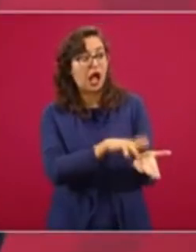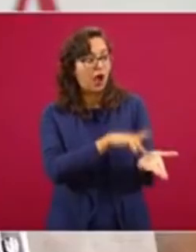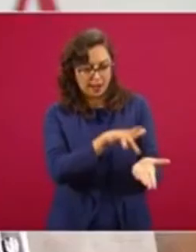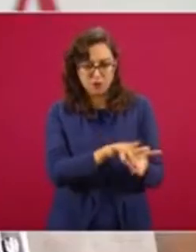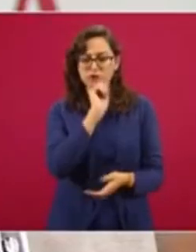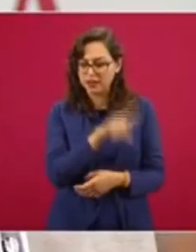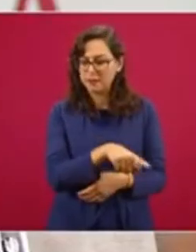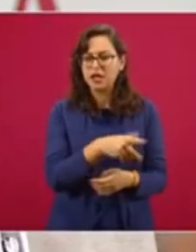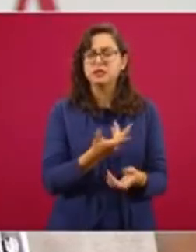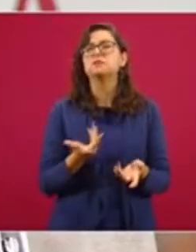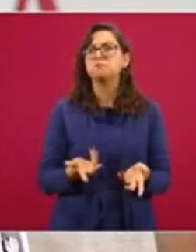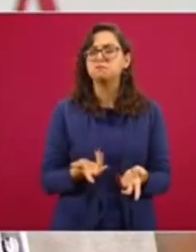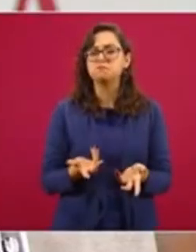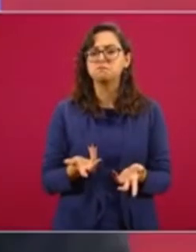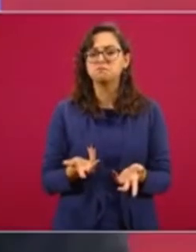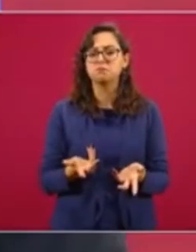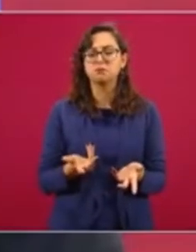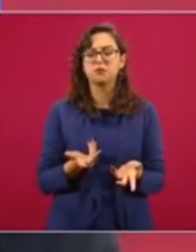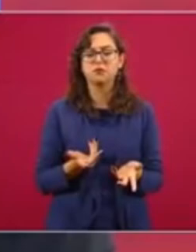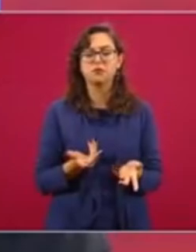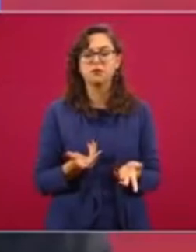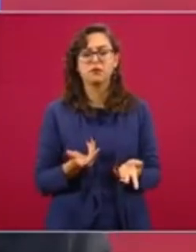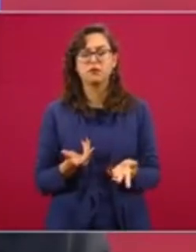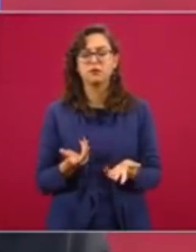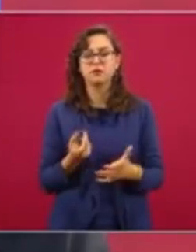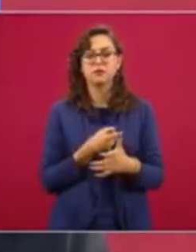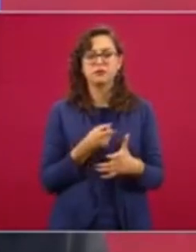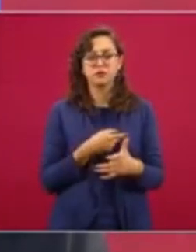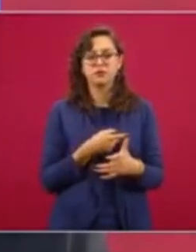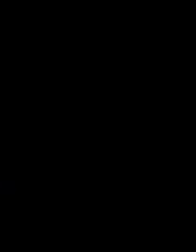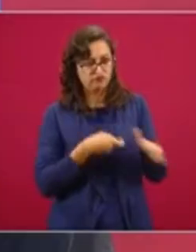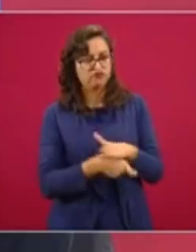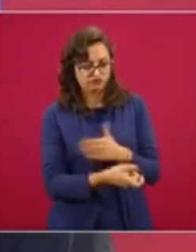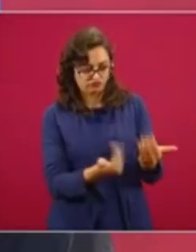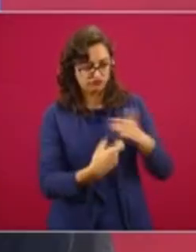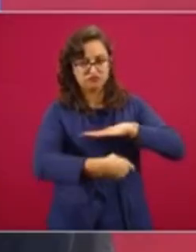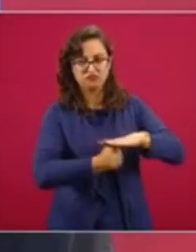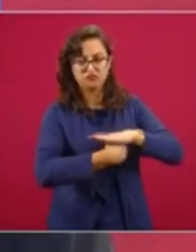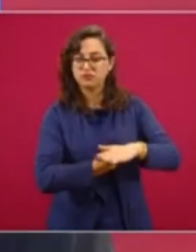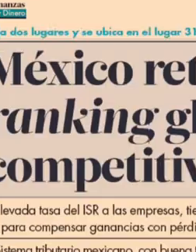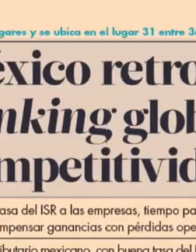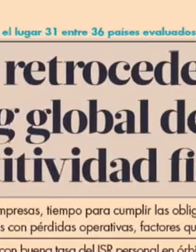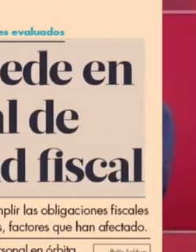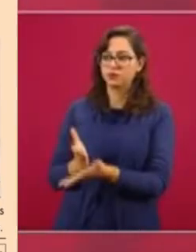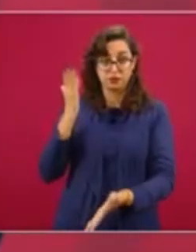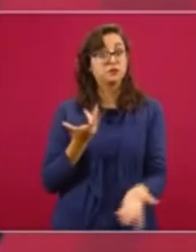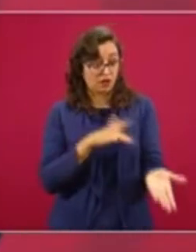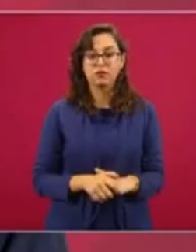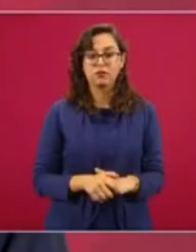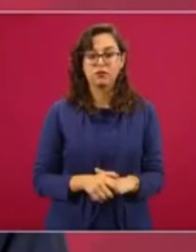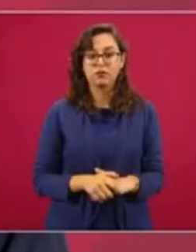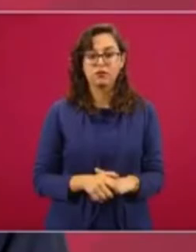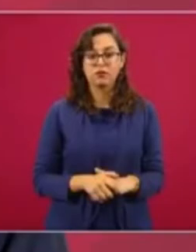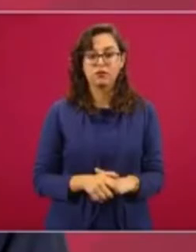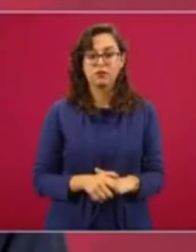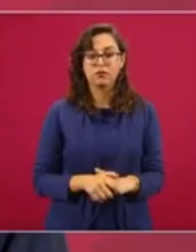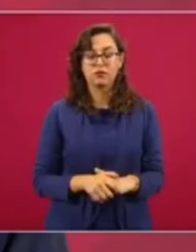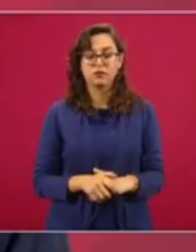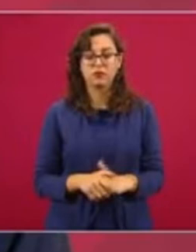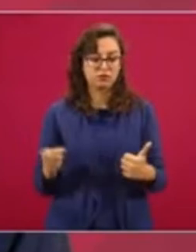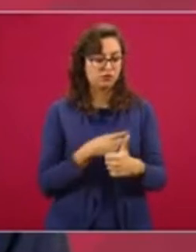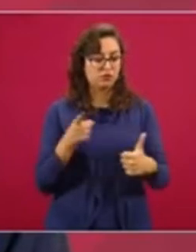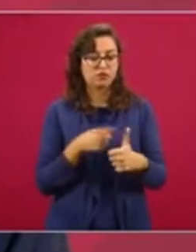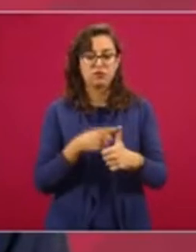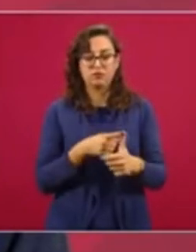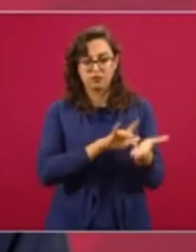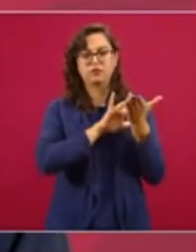los empresarios? No permitiendo que los extorsionen. ¿Cómo se ayuda a los empresarios? Con un gobierno